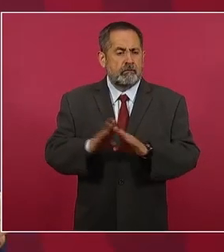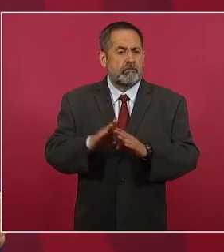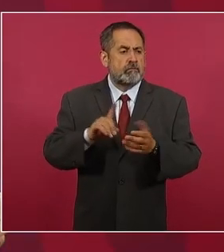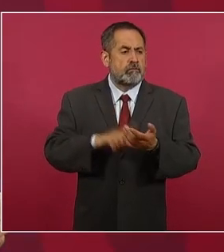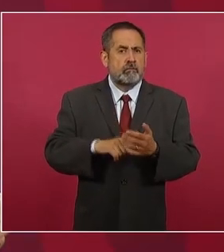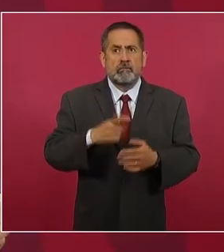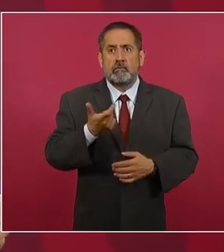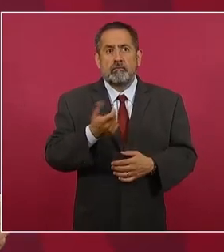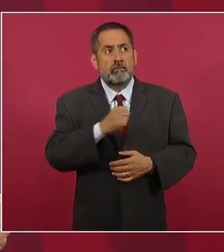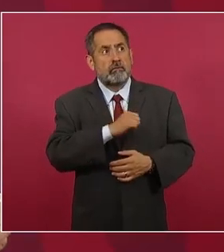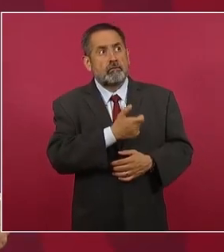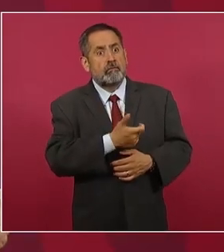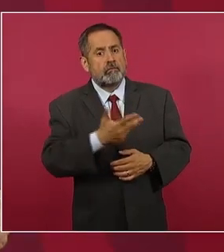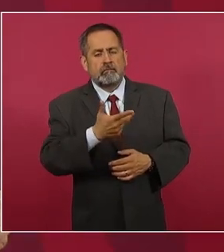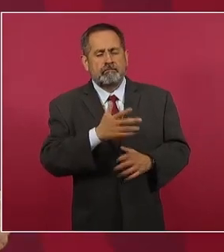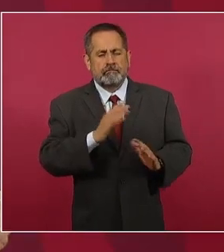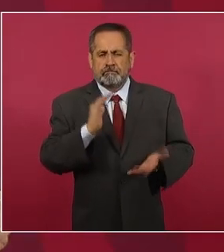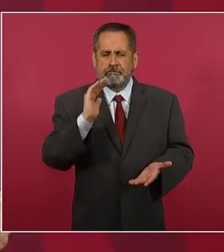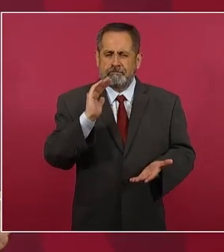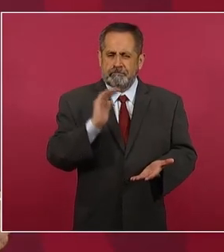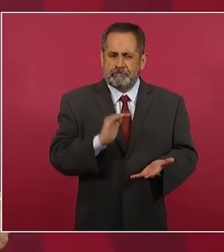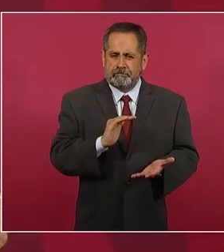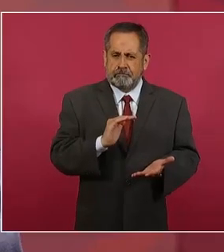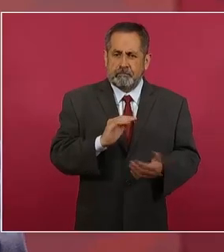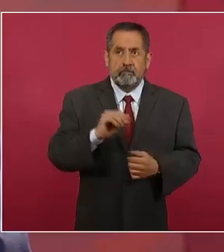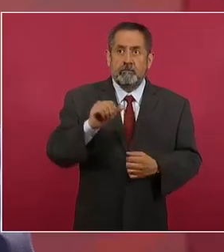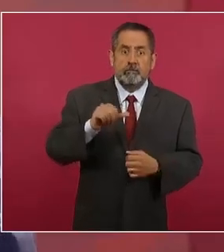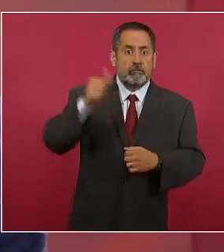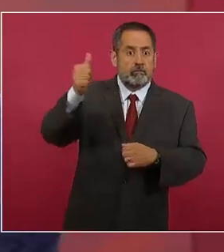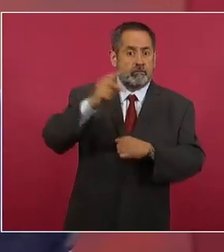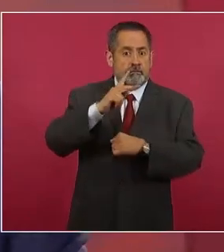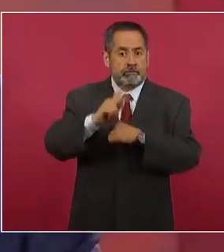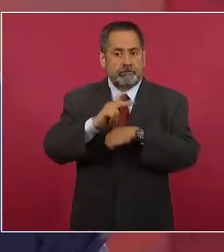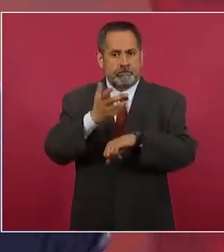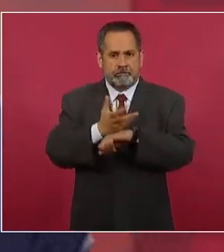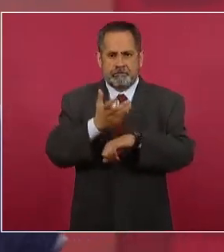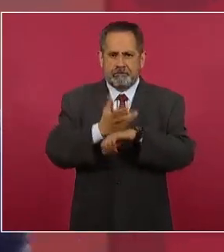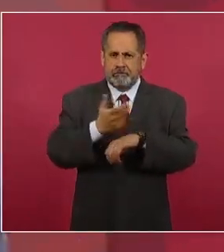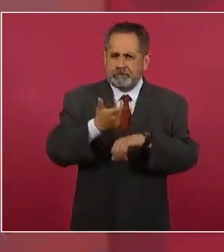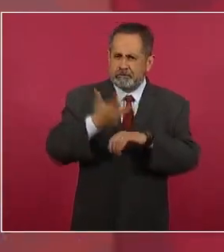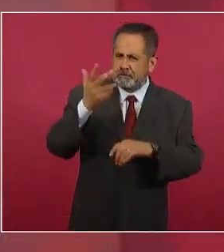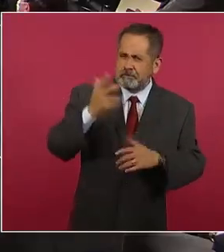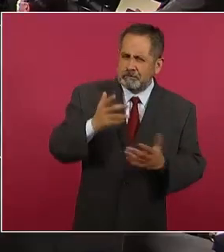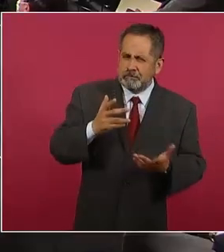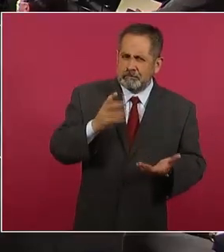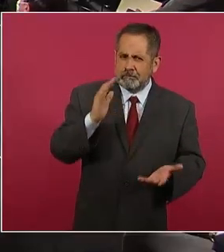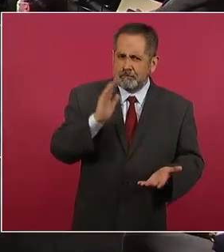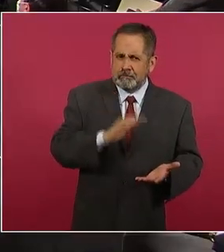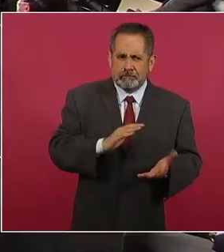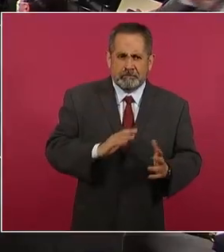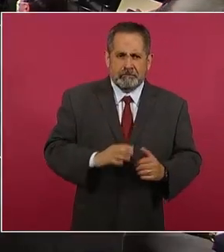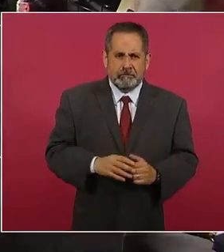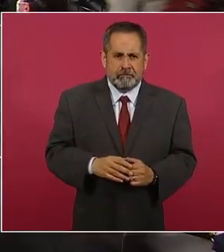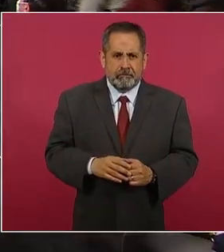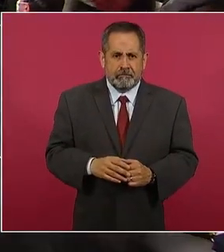inflación más baja que en Estados Unidos. Por favor, siéntense.